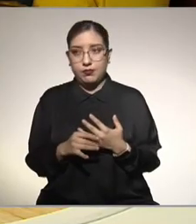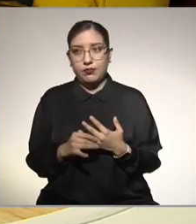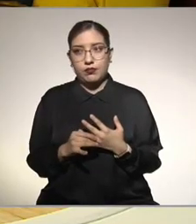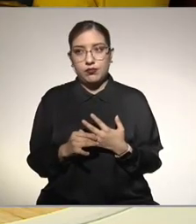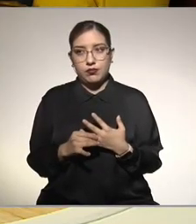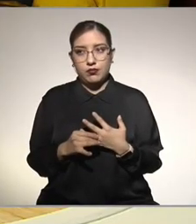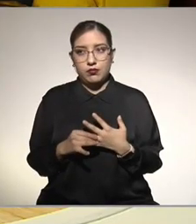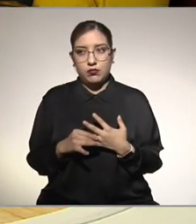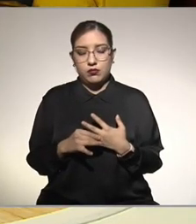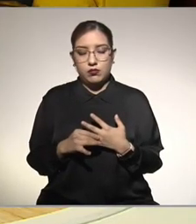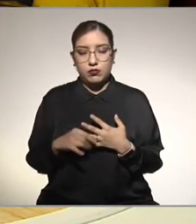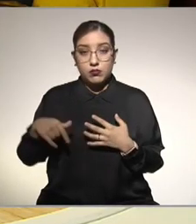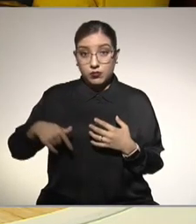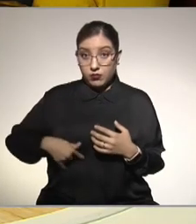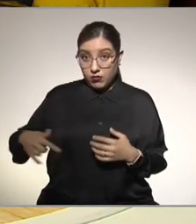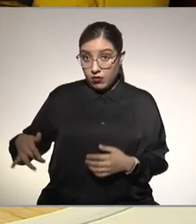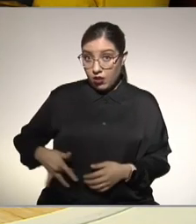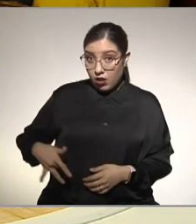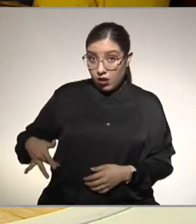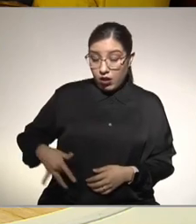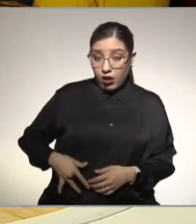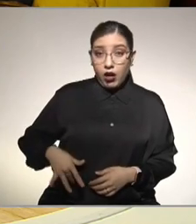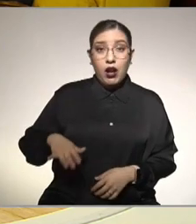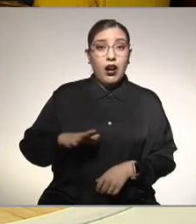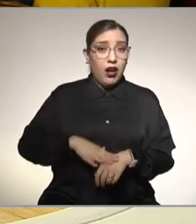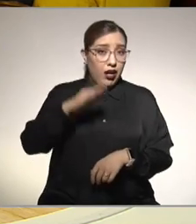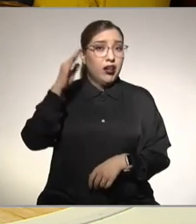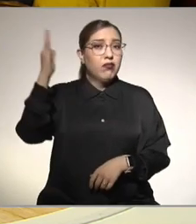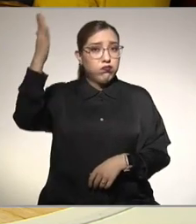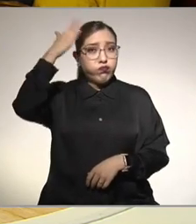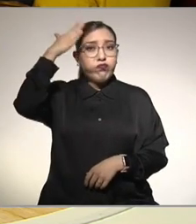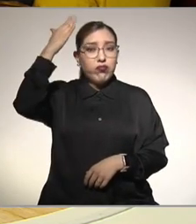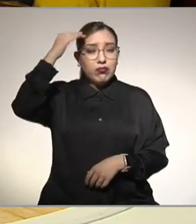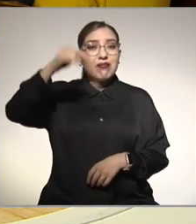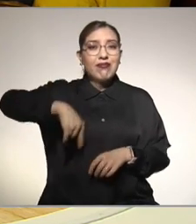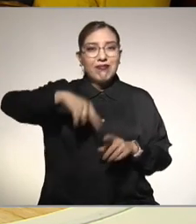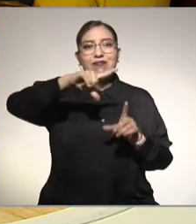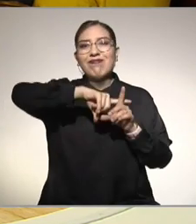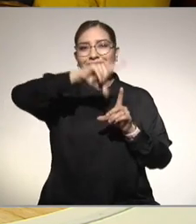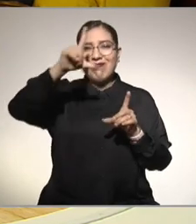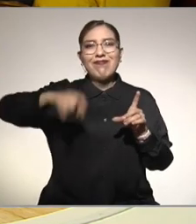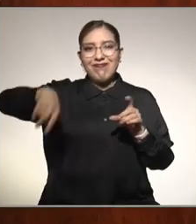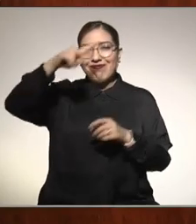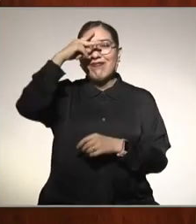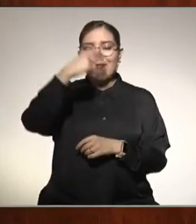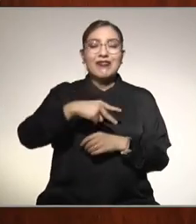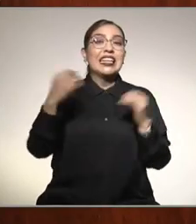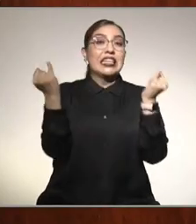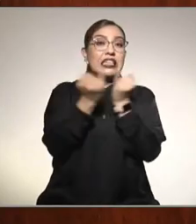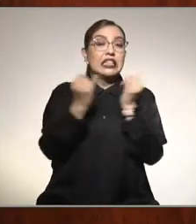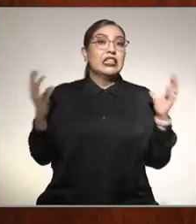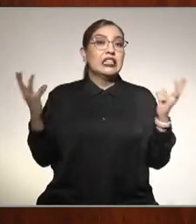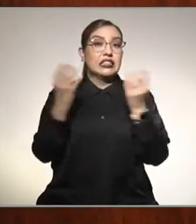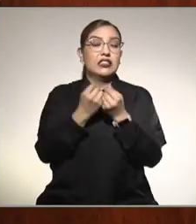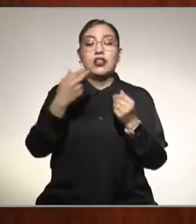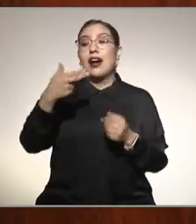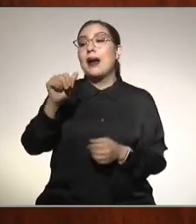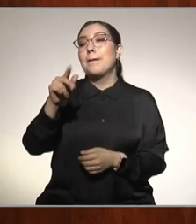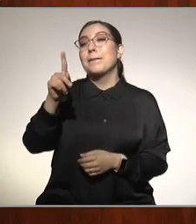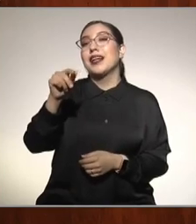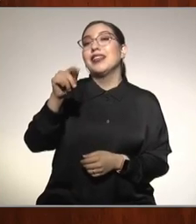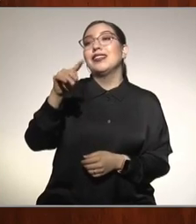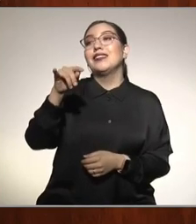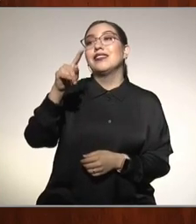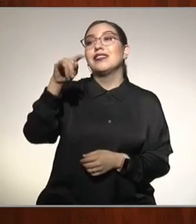primeras en el país junto con el alcohol y las hepatitis virales B y C. Digamos, en esos son los tres en